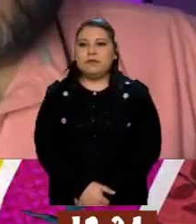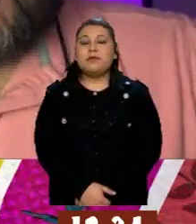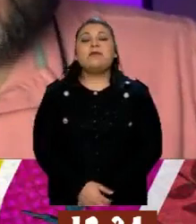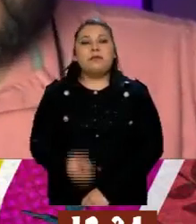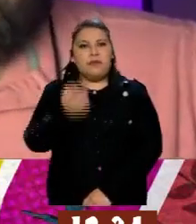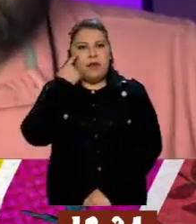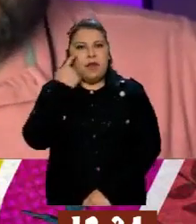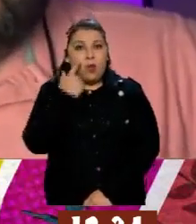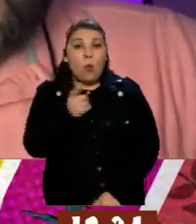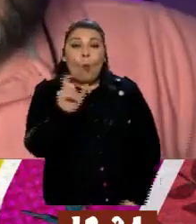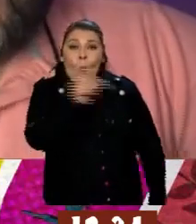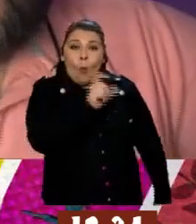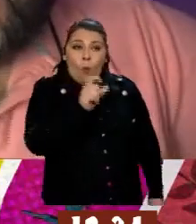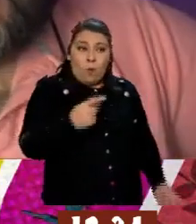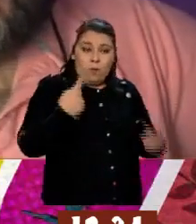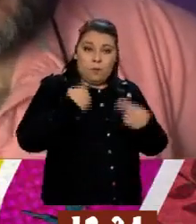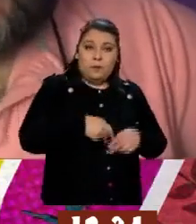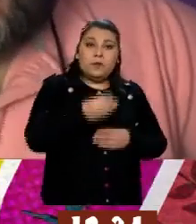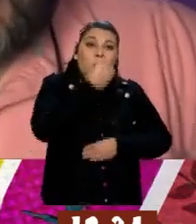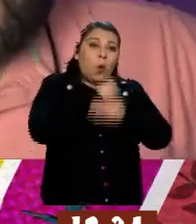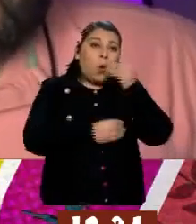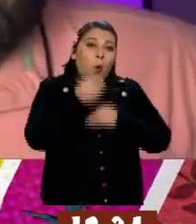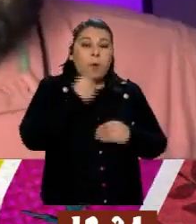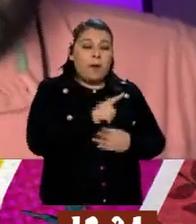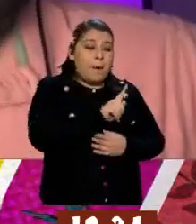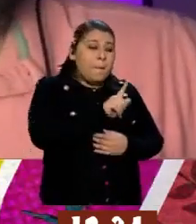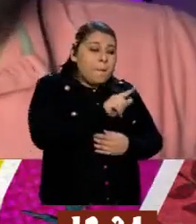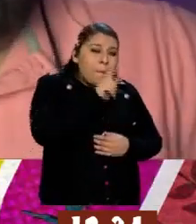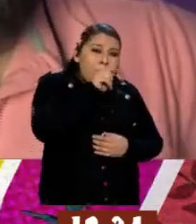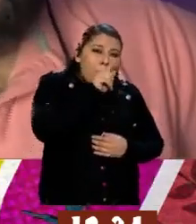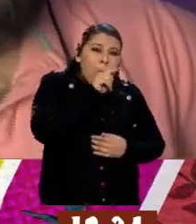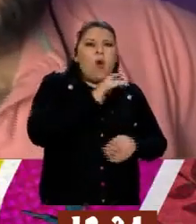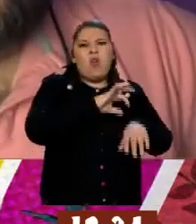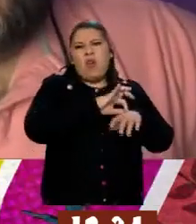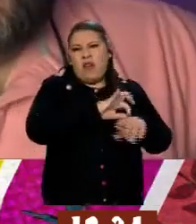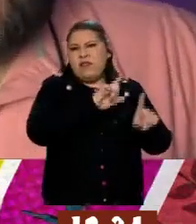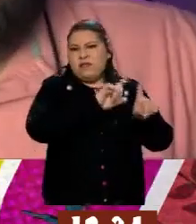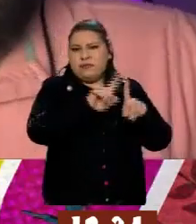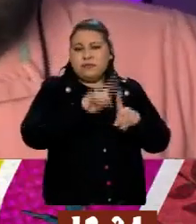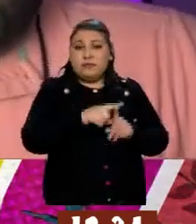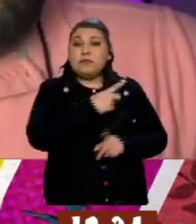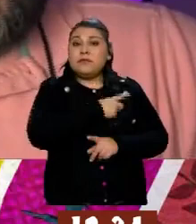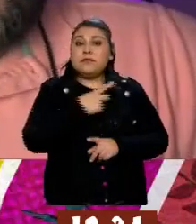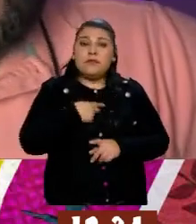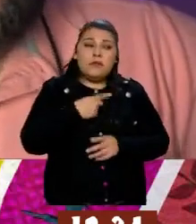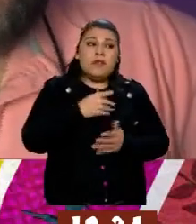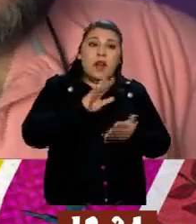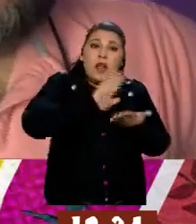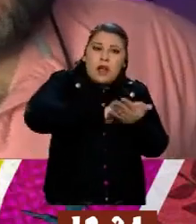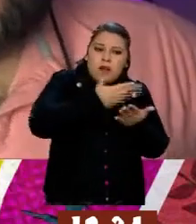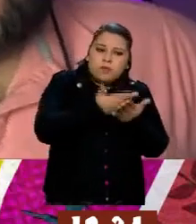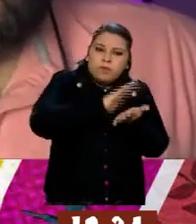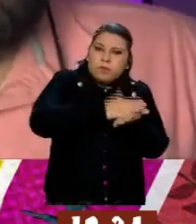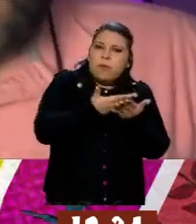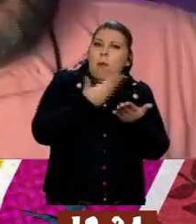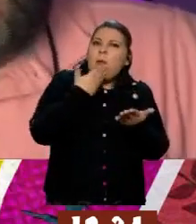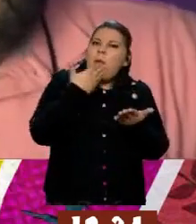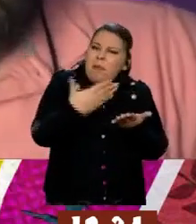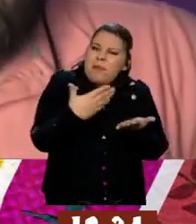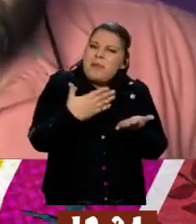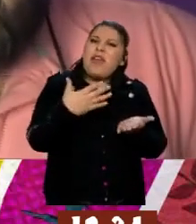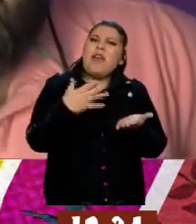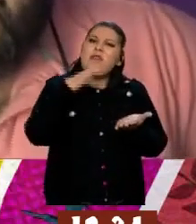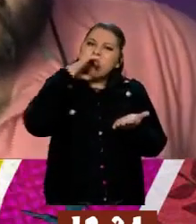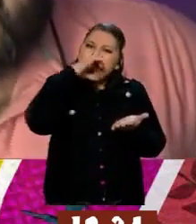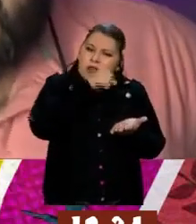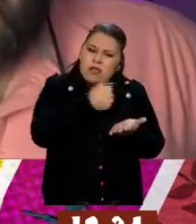es mejor. Tres cuartos para arriba, para poder asegurarte que no están así en las bacterias. Igual es el pollo bien salido en el caldo. Y